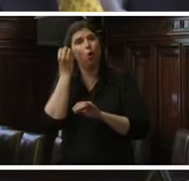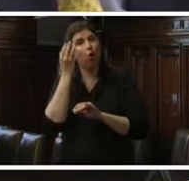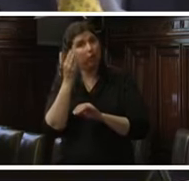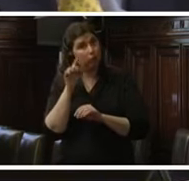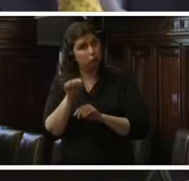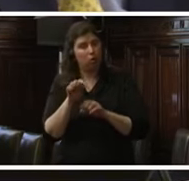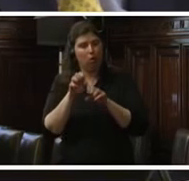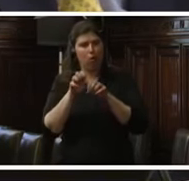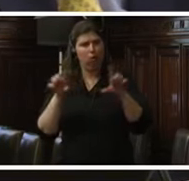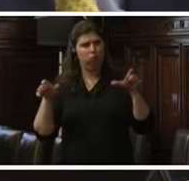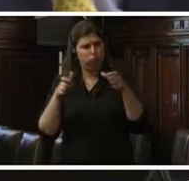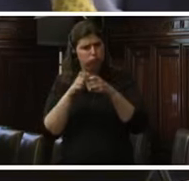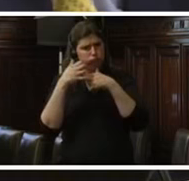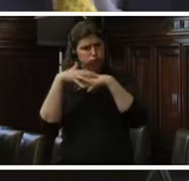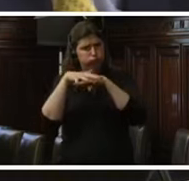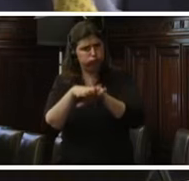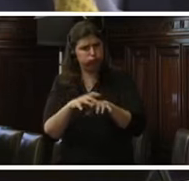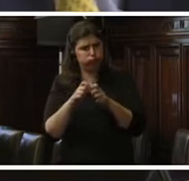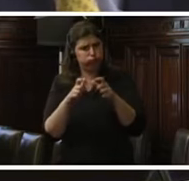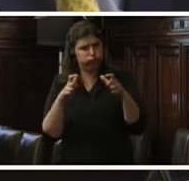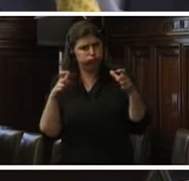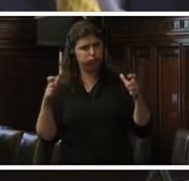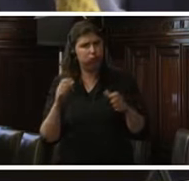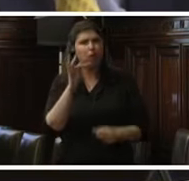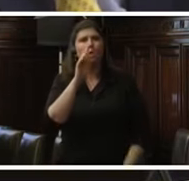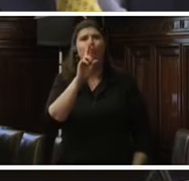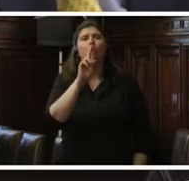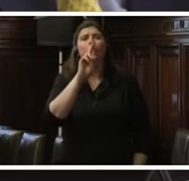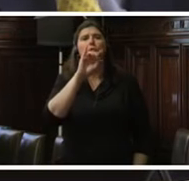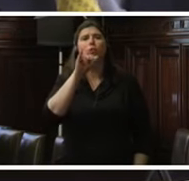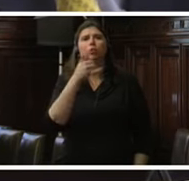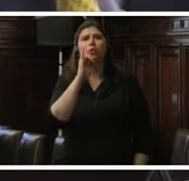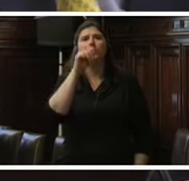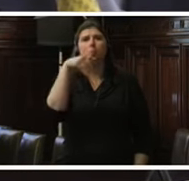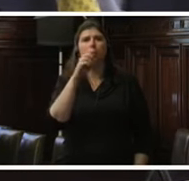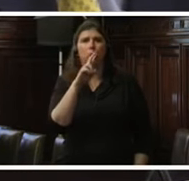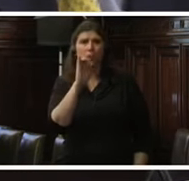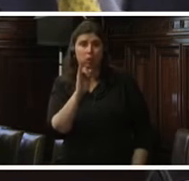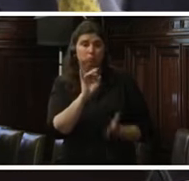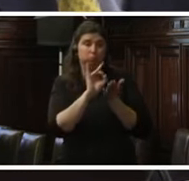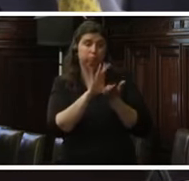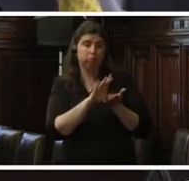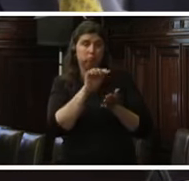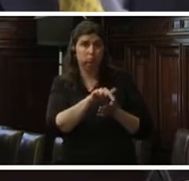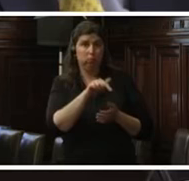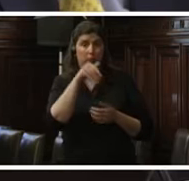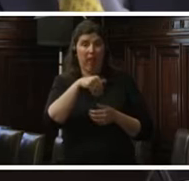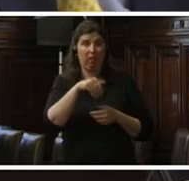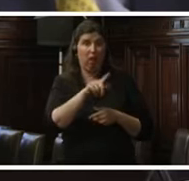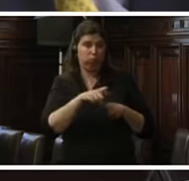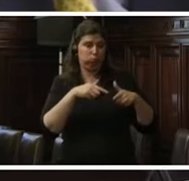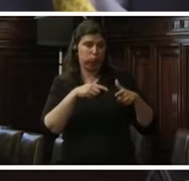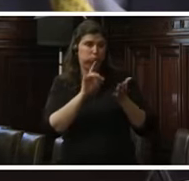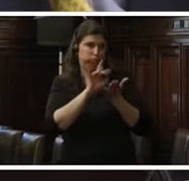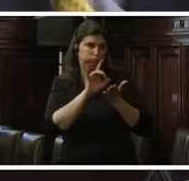una numerosa composición fujimorista, destituyó a tres magistrados del Tribunal Constitucional, situación que fue acogida